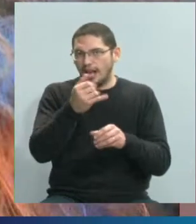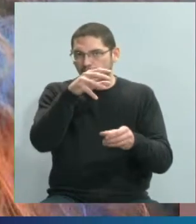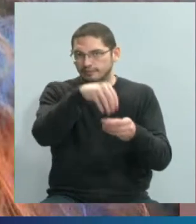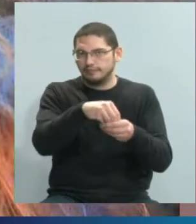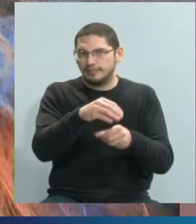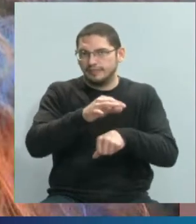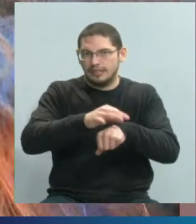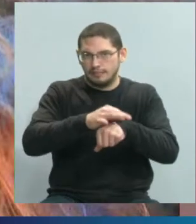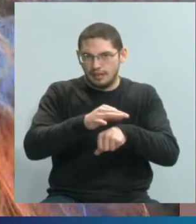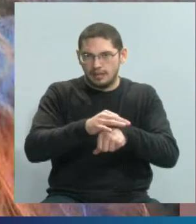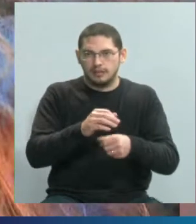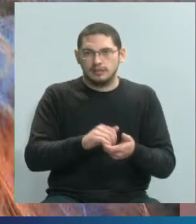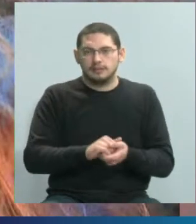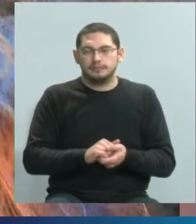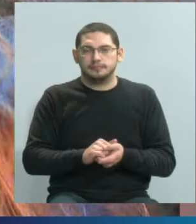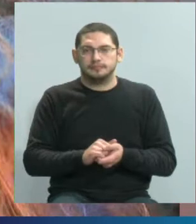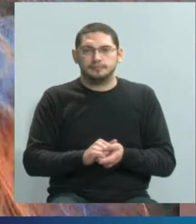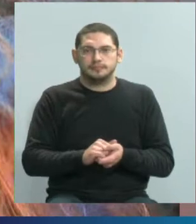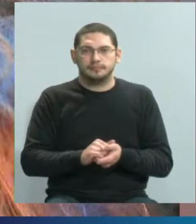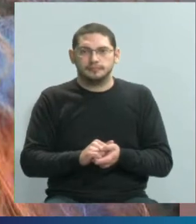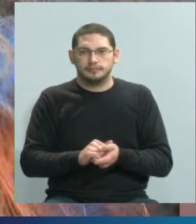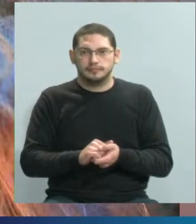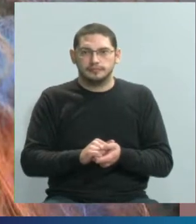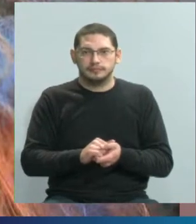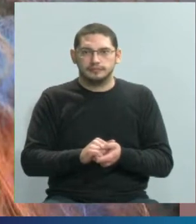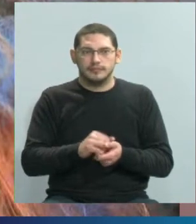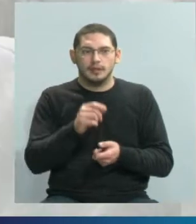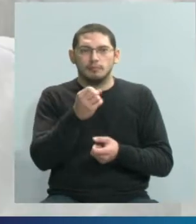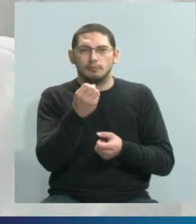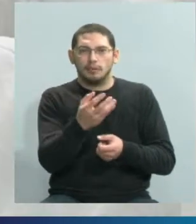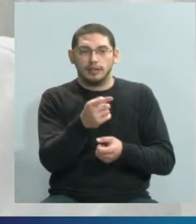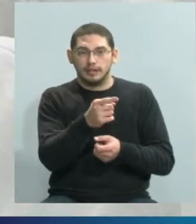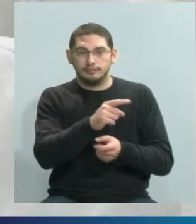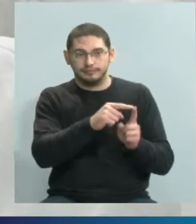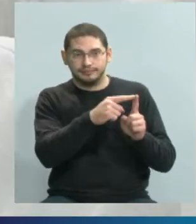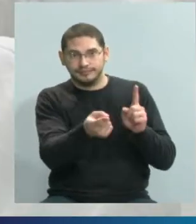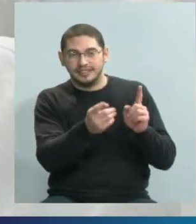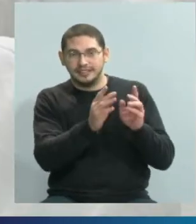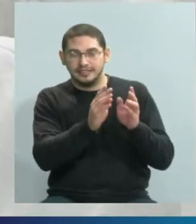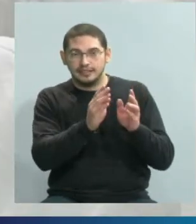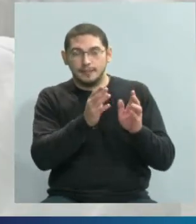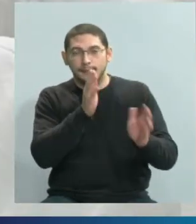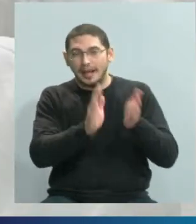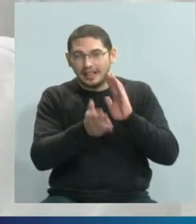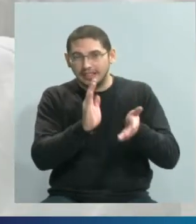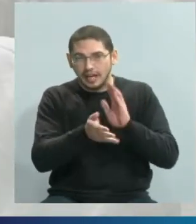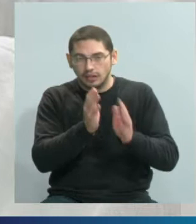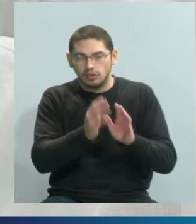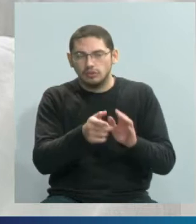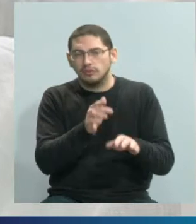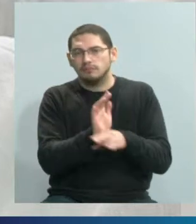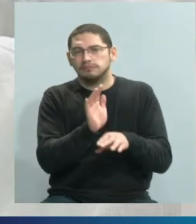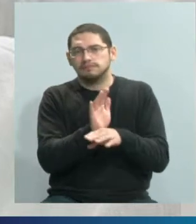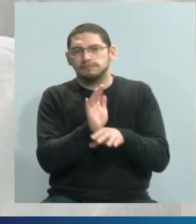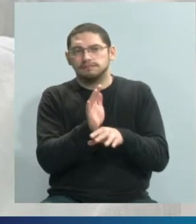el maltrato, es muy solapado, por lo tanto requiere por ahí de algunas